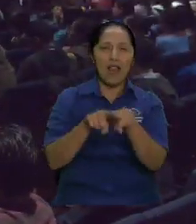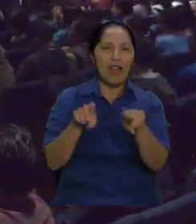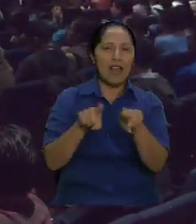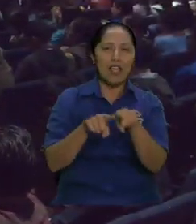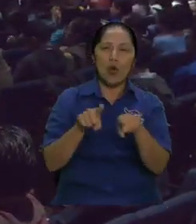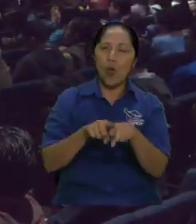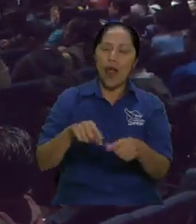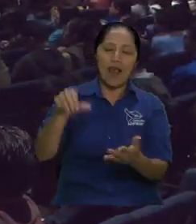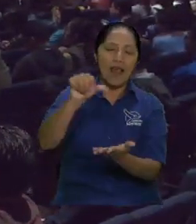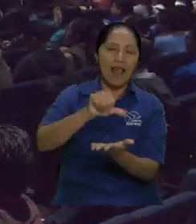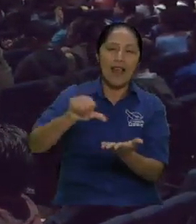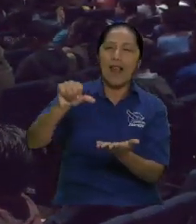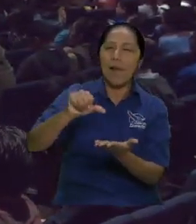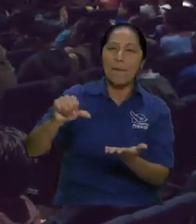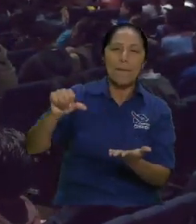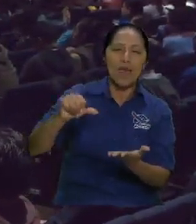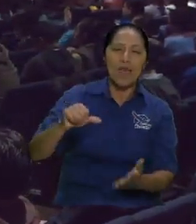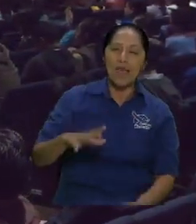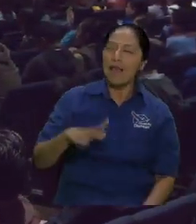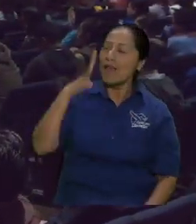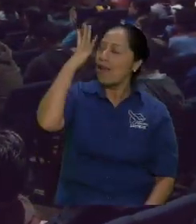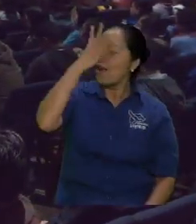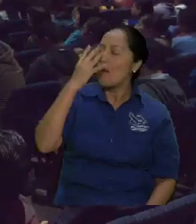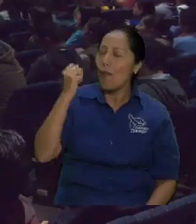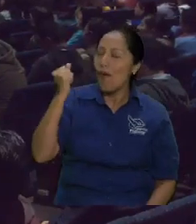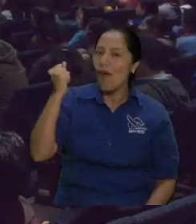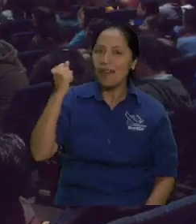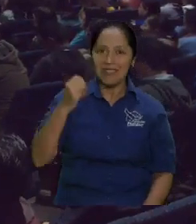cuatero está amargado endulzado está